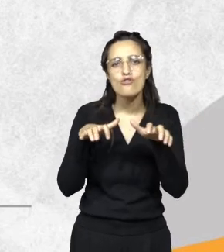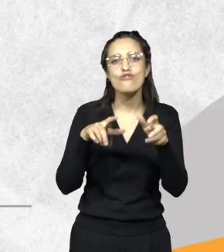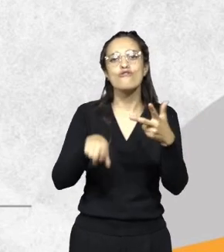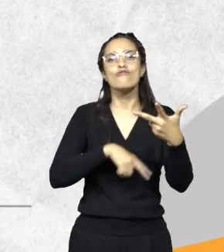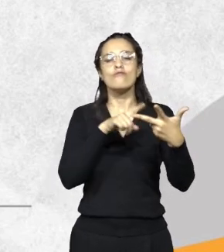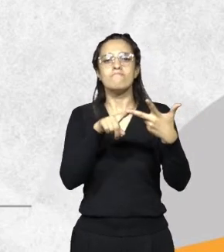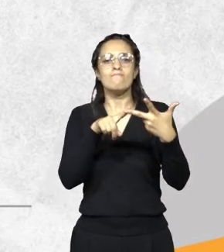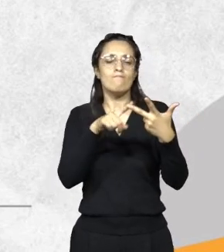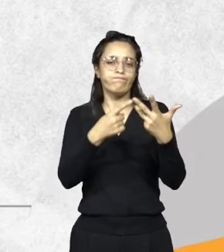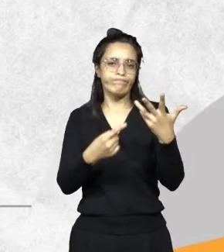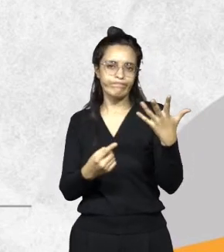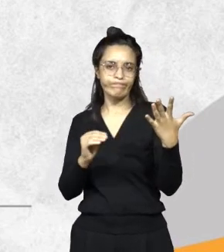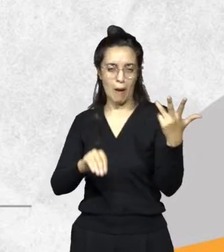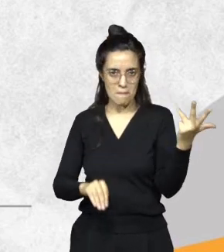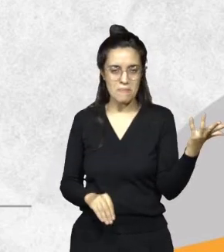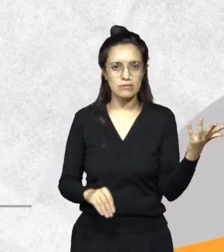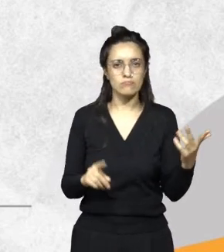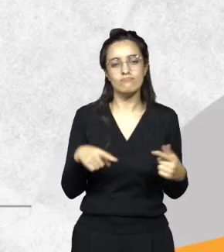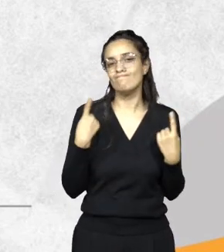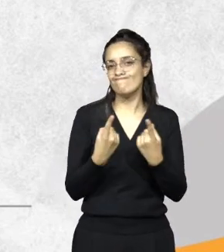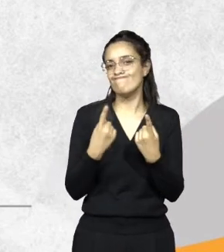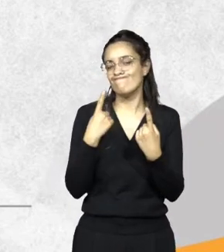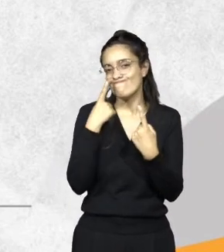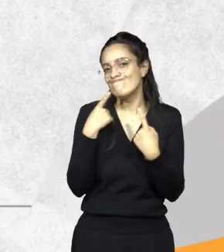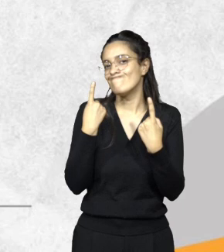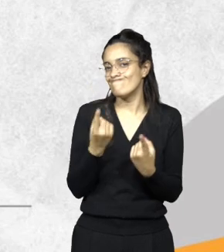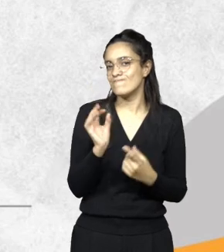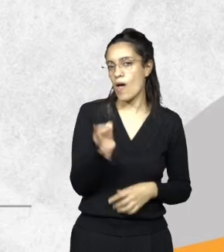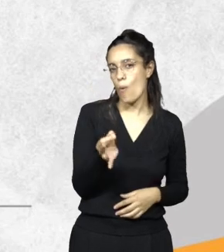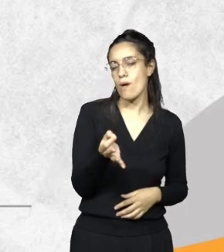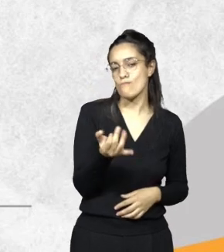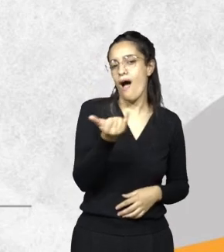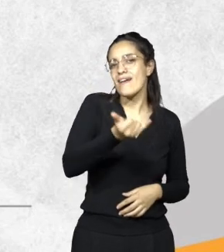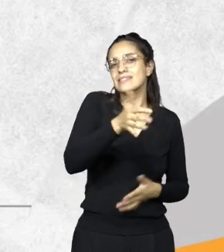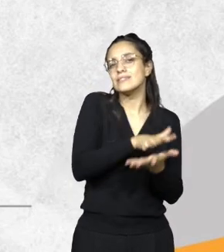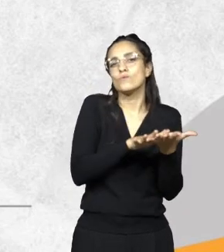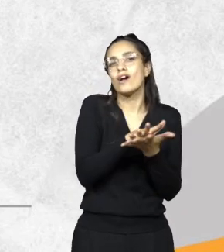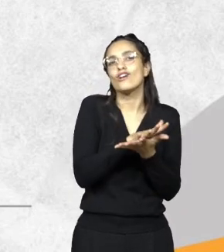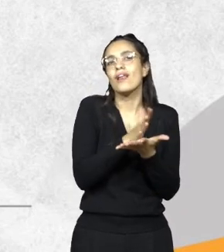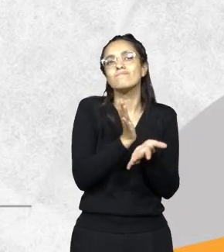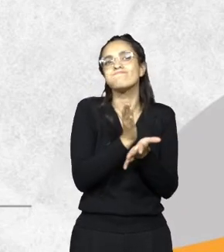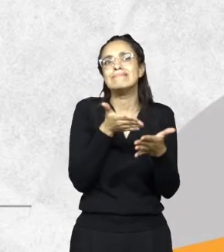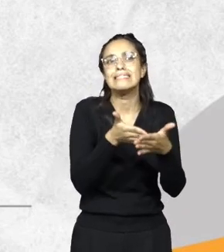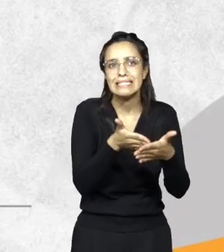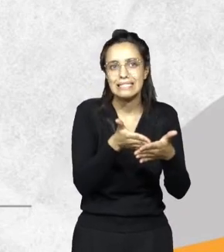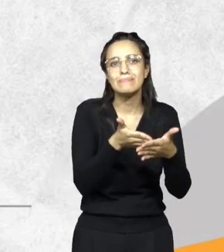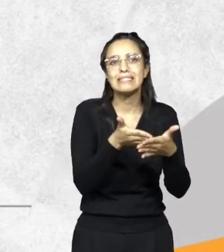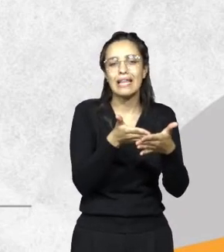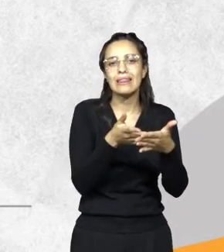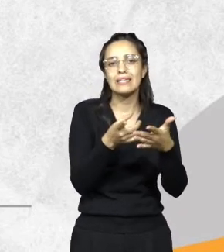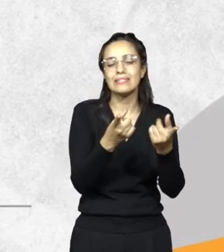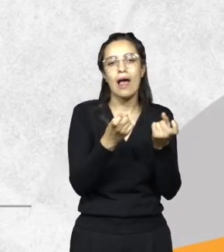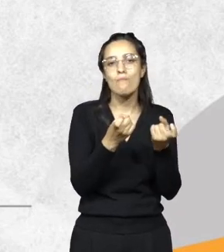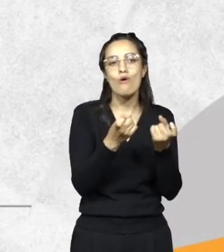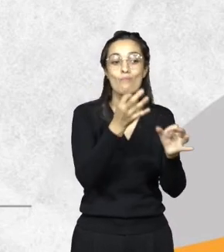reconocemos también que hay situaciones que son limitantes y que necesitamos el apoyo de un